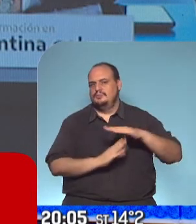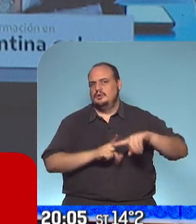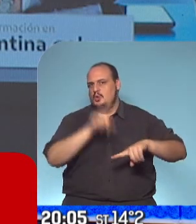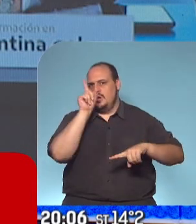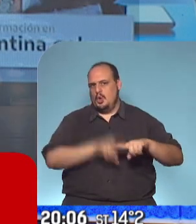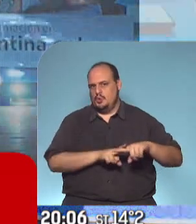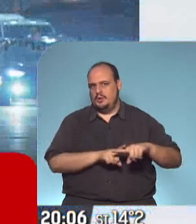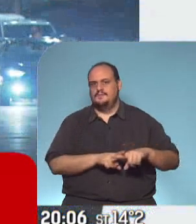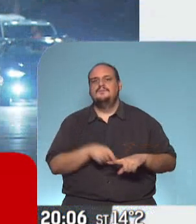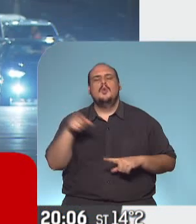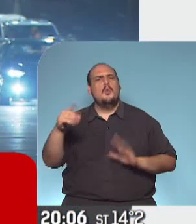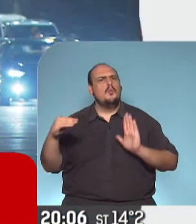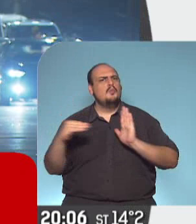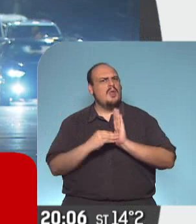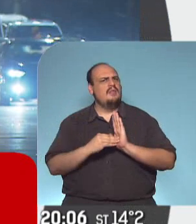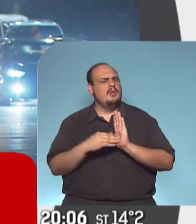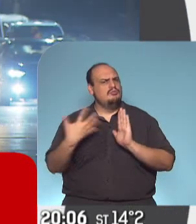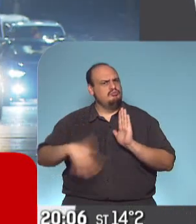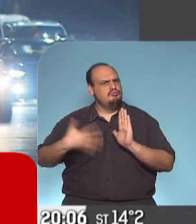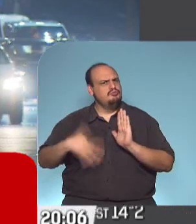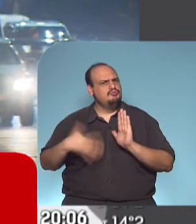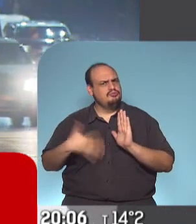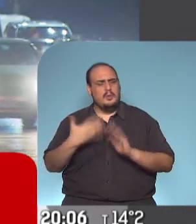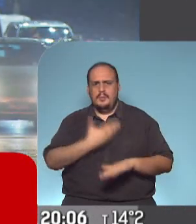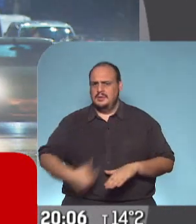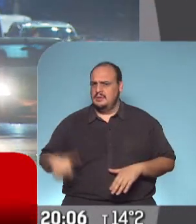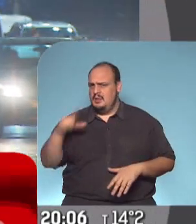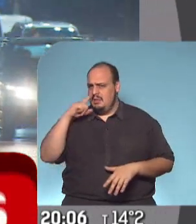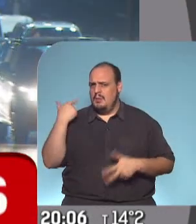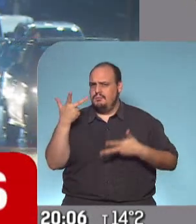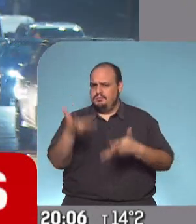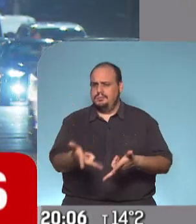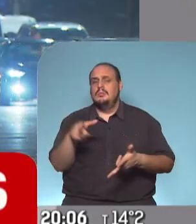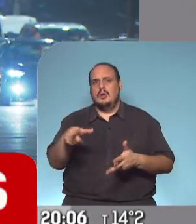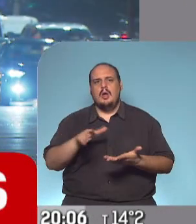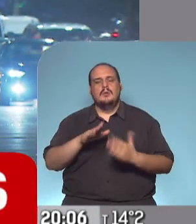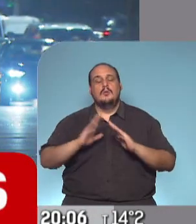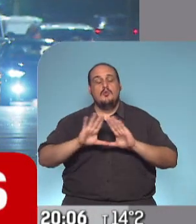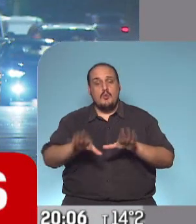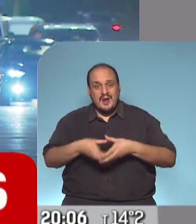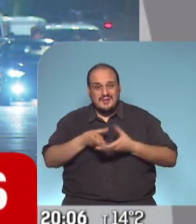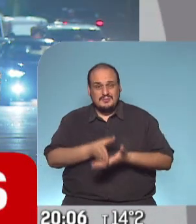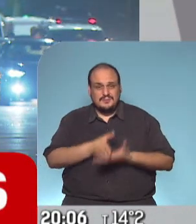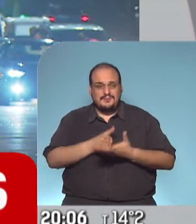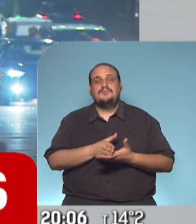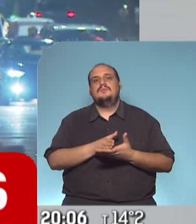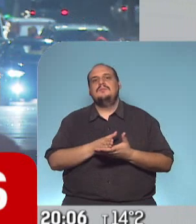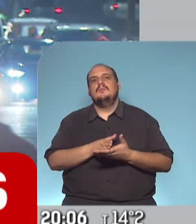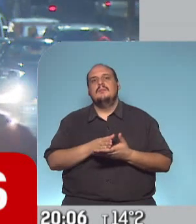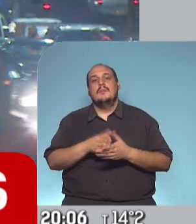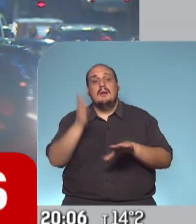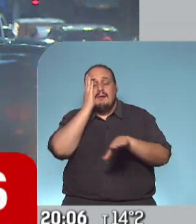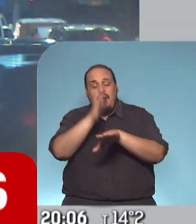Bueno, hubo un dato contundente que decía el presidente que en este tiempo de cuarentena estricta, de 56% en el AMBA de la